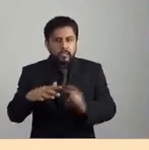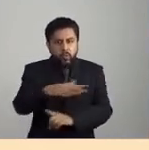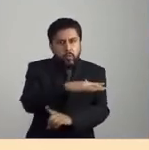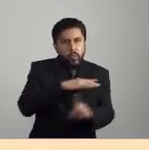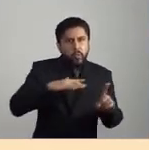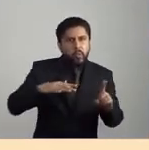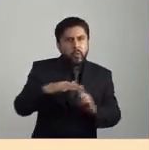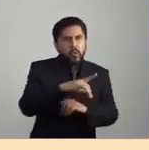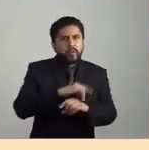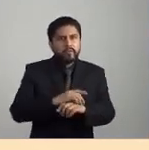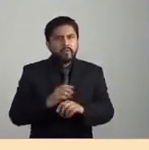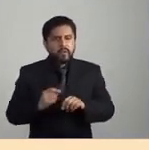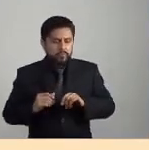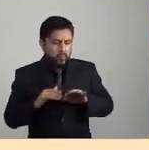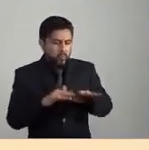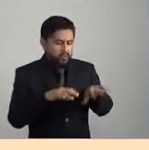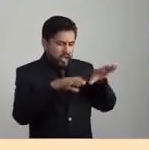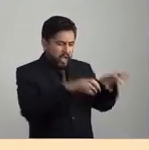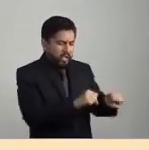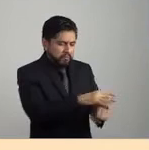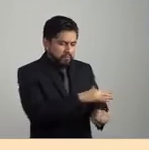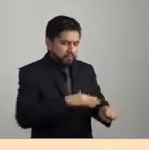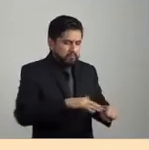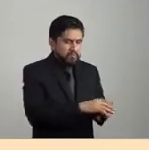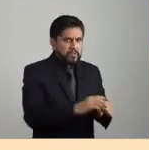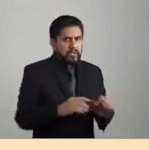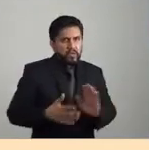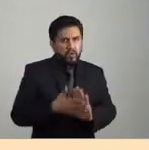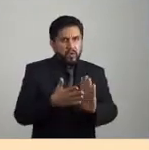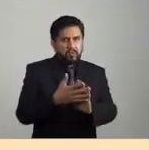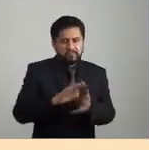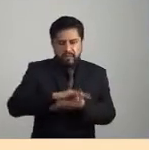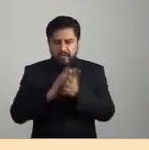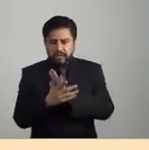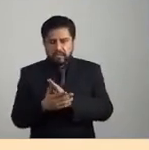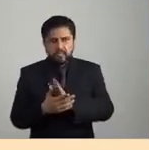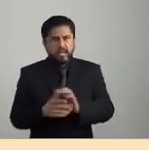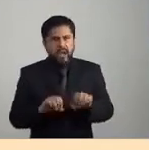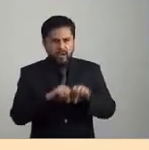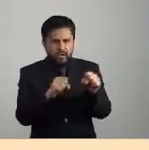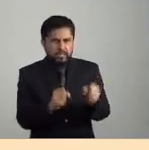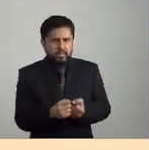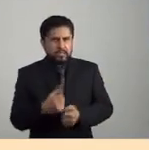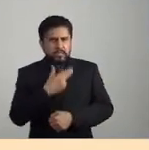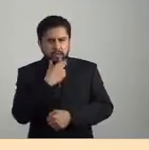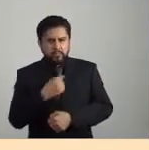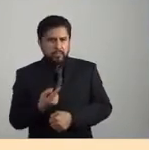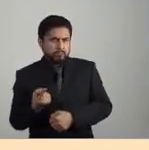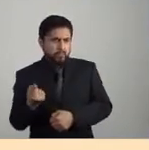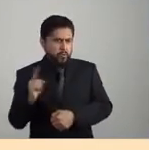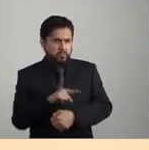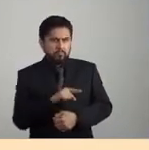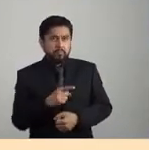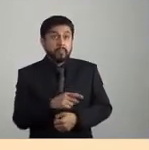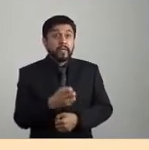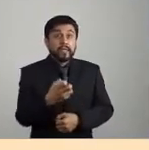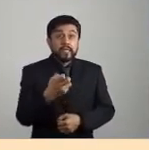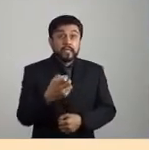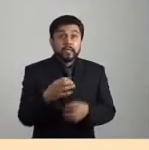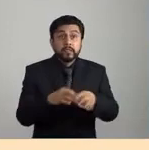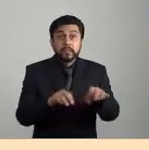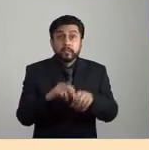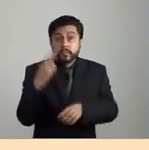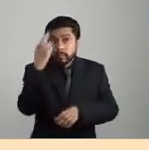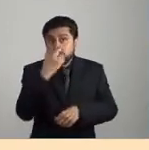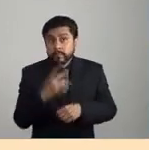sometimiento a un pueblo sobre otro, ¿no?, construcción de distintas formas patriarcales, etc., sino que también en la humanidad hay que reconocer